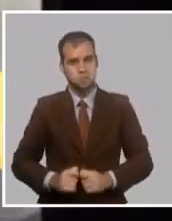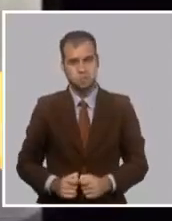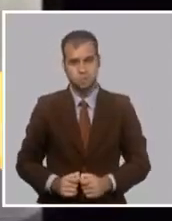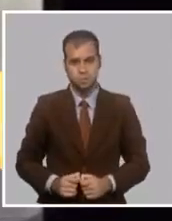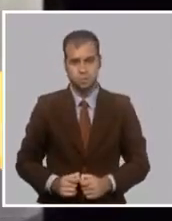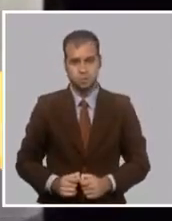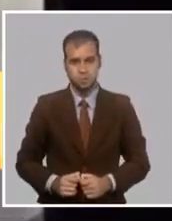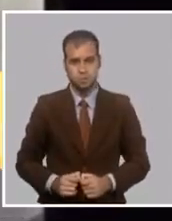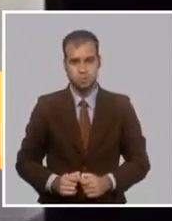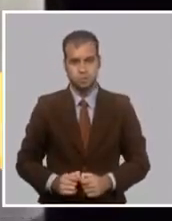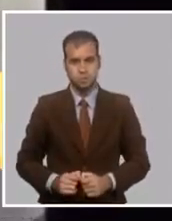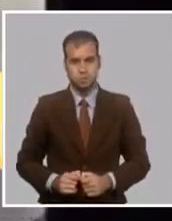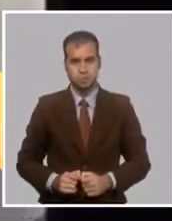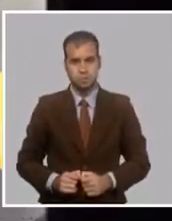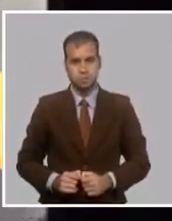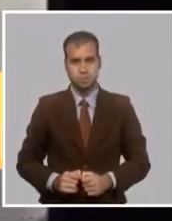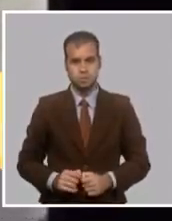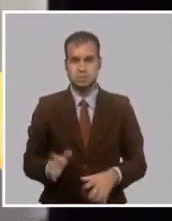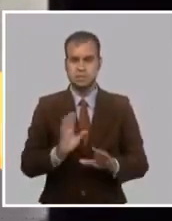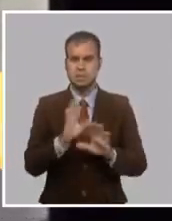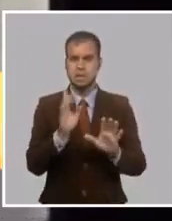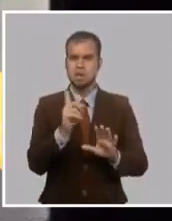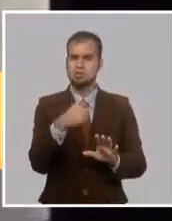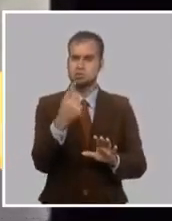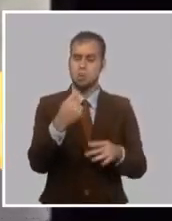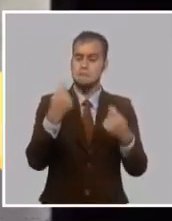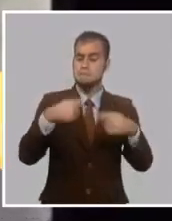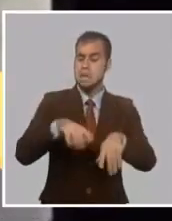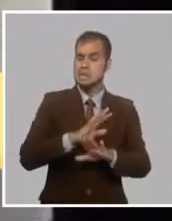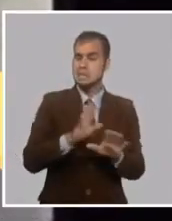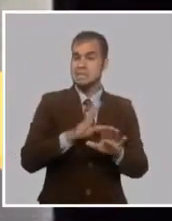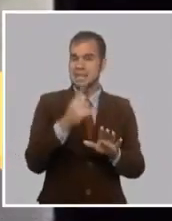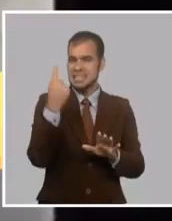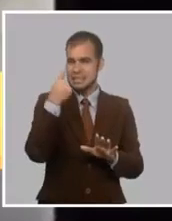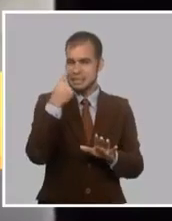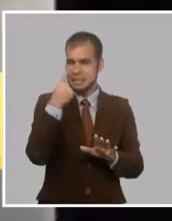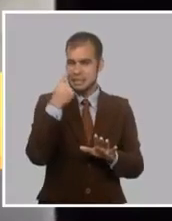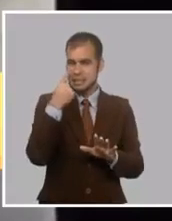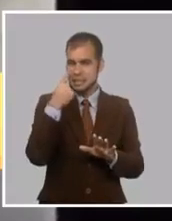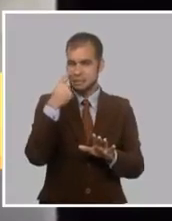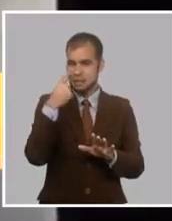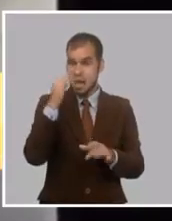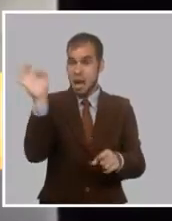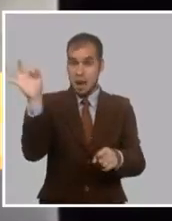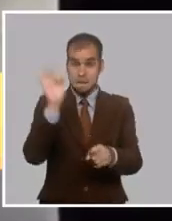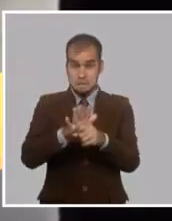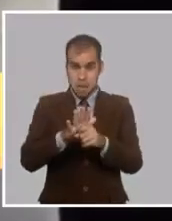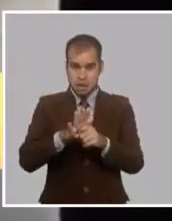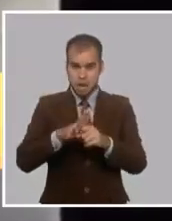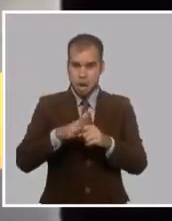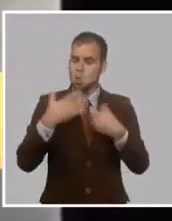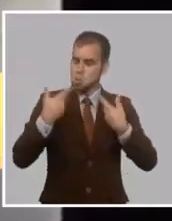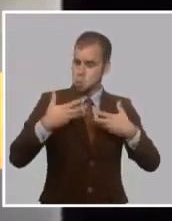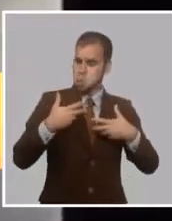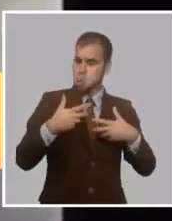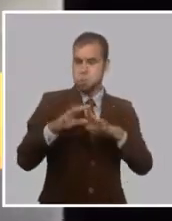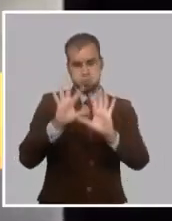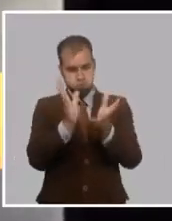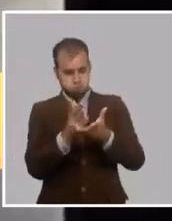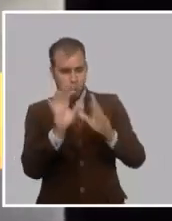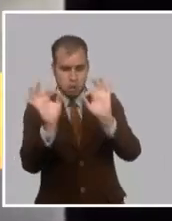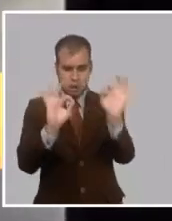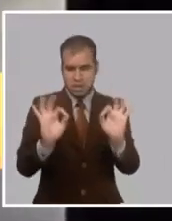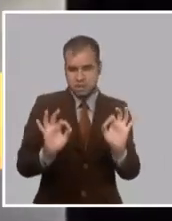Cuando salimos, como un cepillo, y nos sacudió la ropa, primero a los generales y luego a mí. Pero viendo que mis